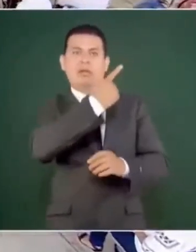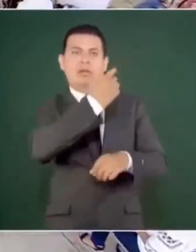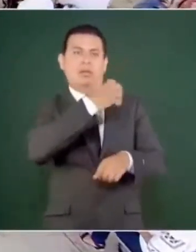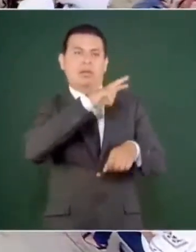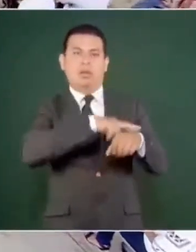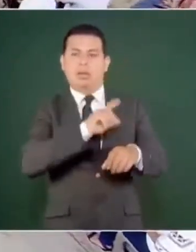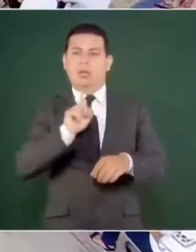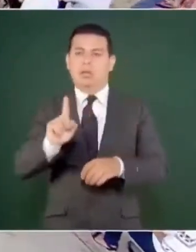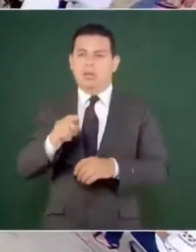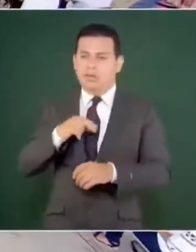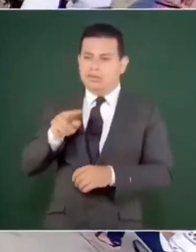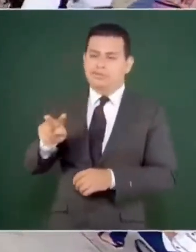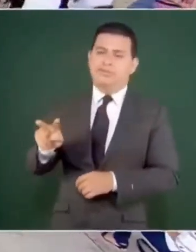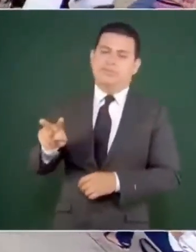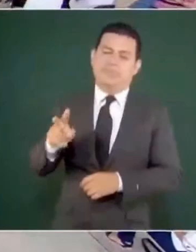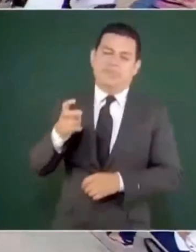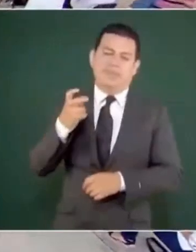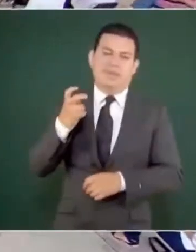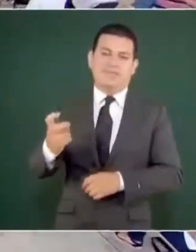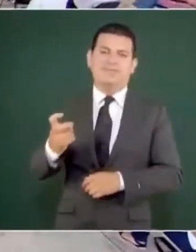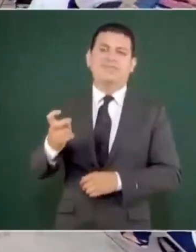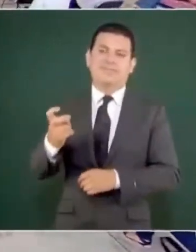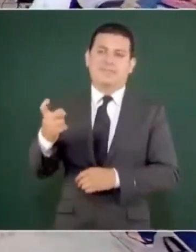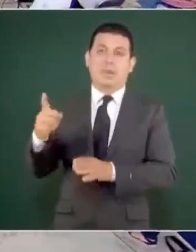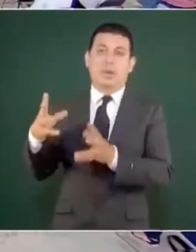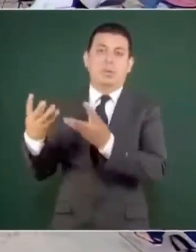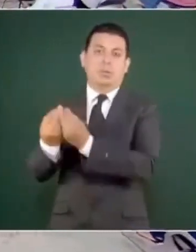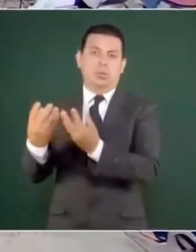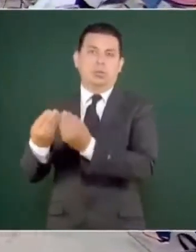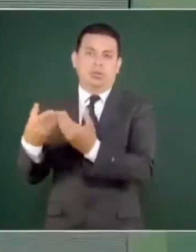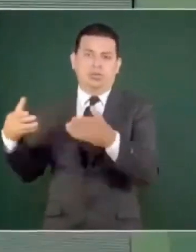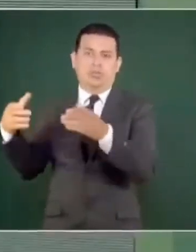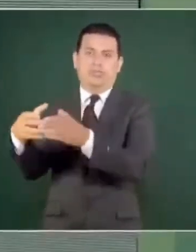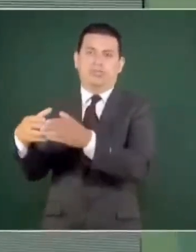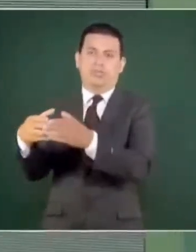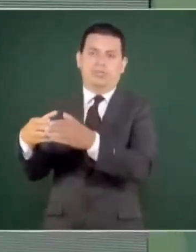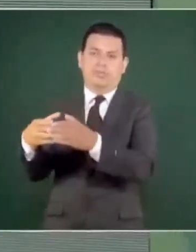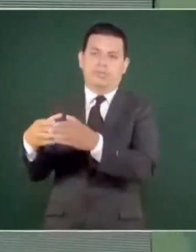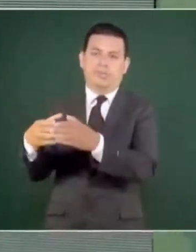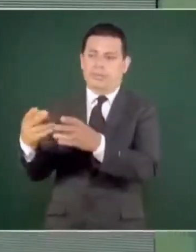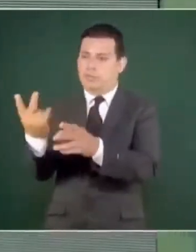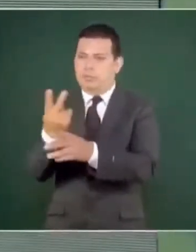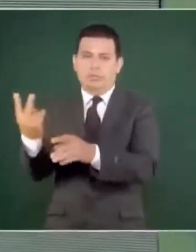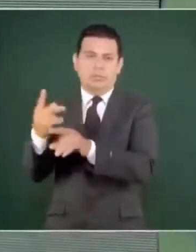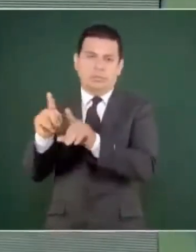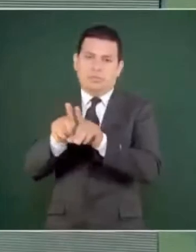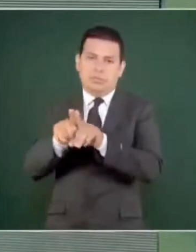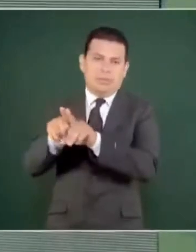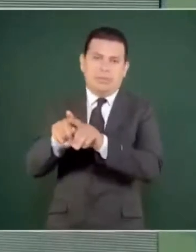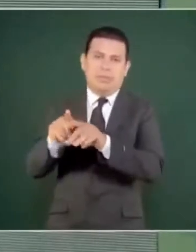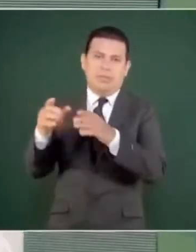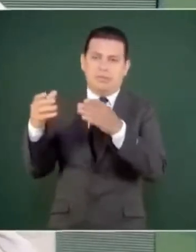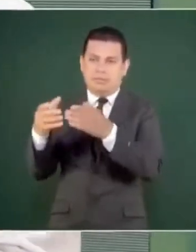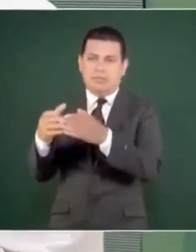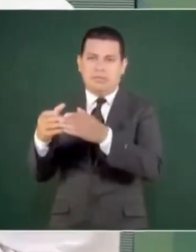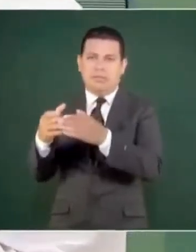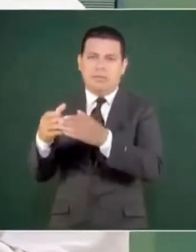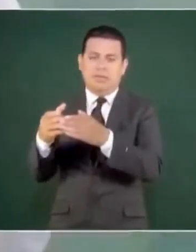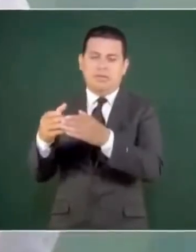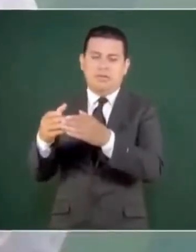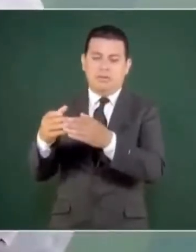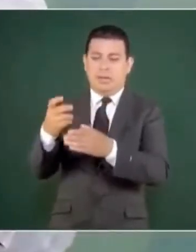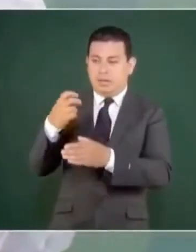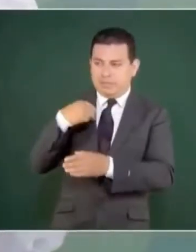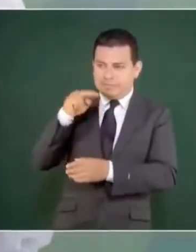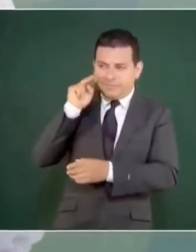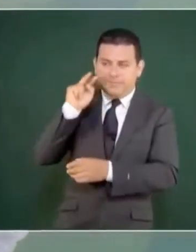Pearson, muy amigo de Porfirio Díaz.